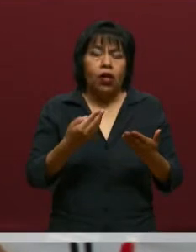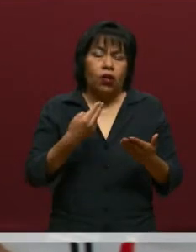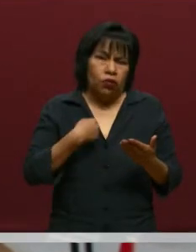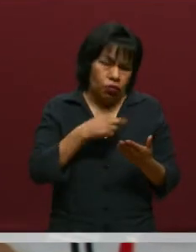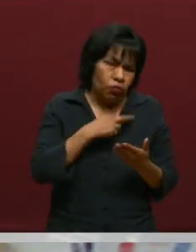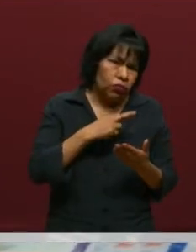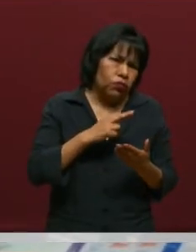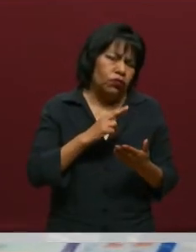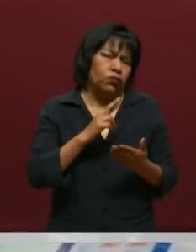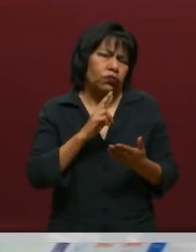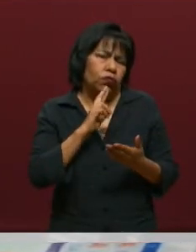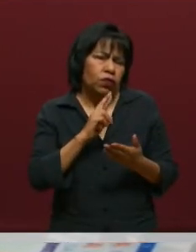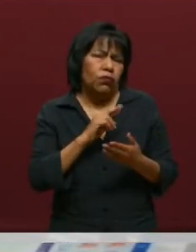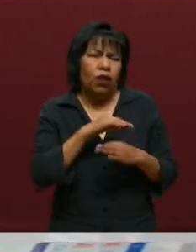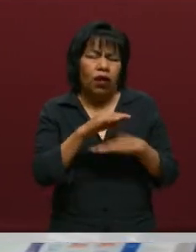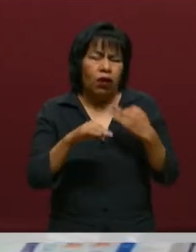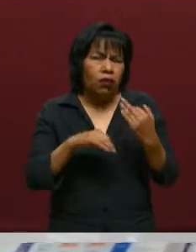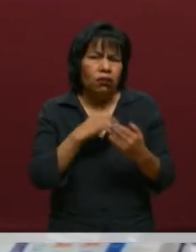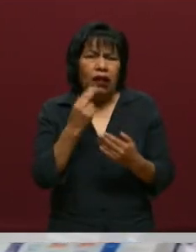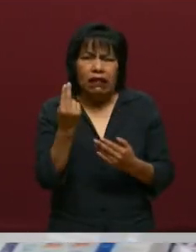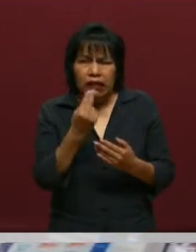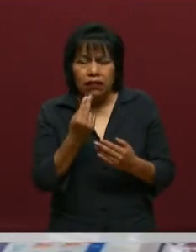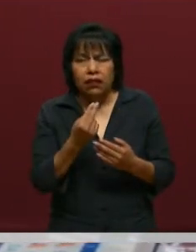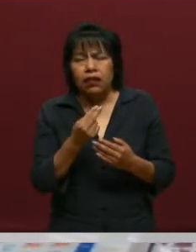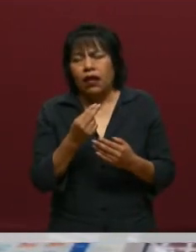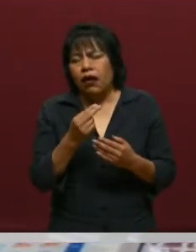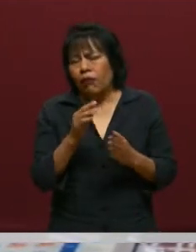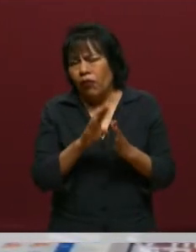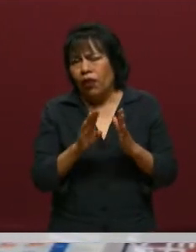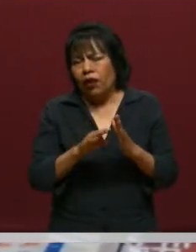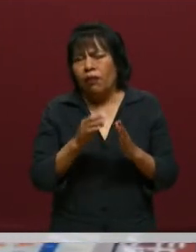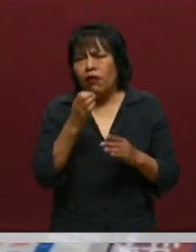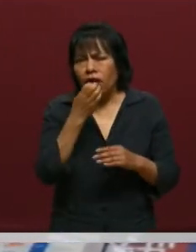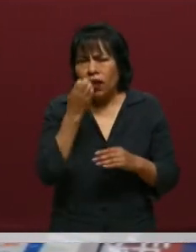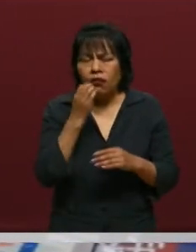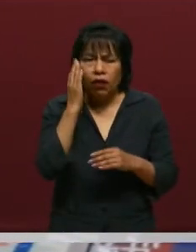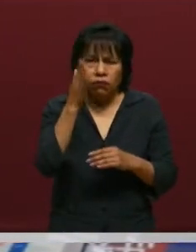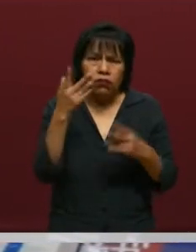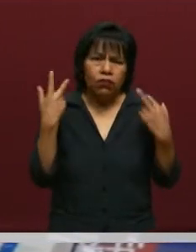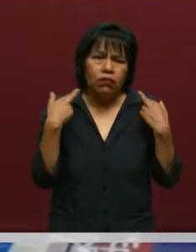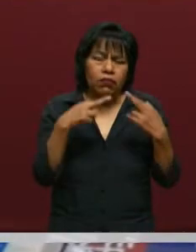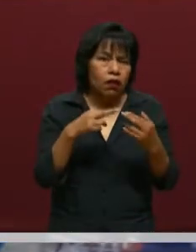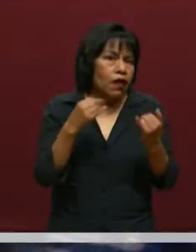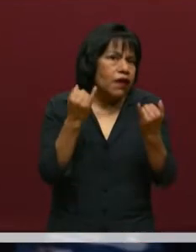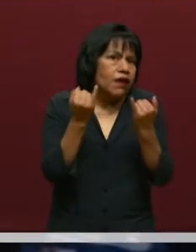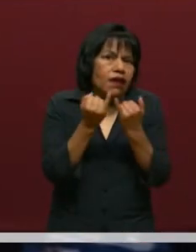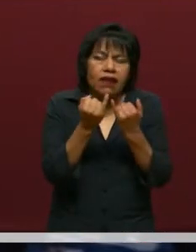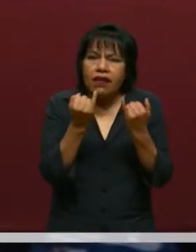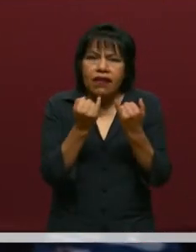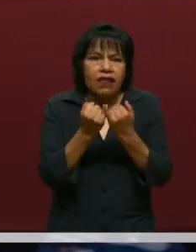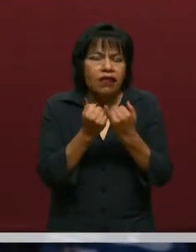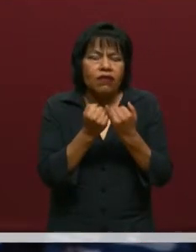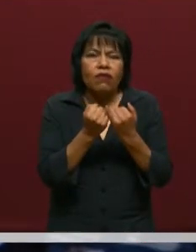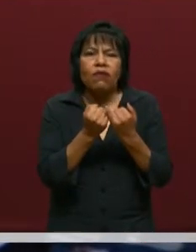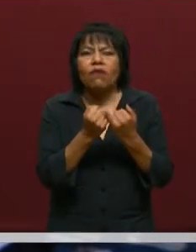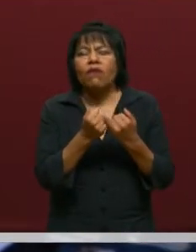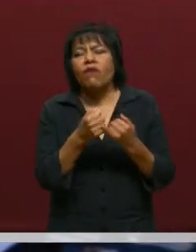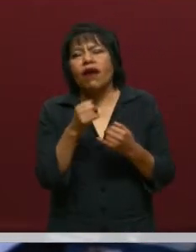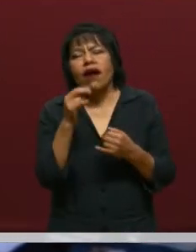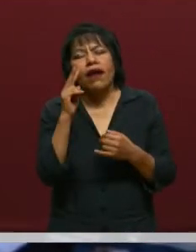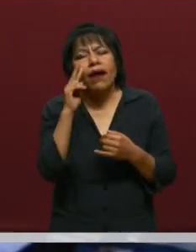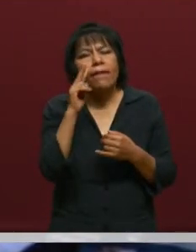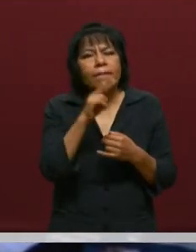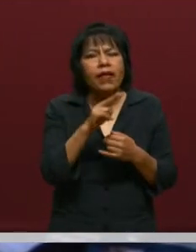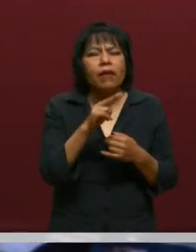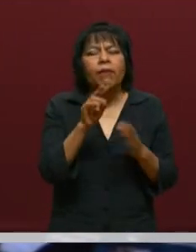respondamos a través, por ejemplo, de nuestros normalistas, también se ha dado todo seguimiento de los estudiantes. Bueno, tú